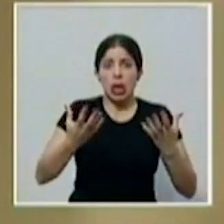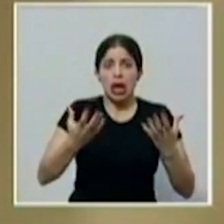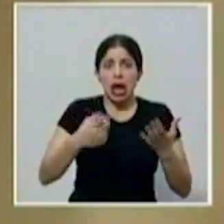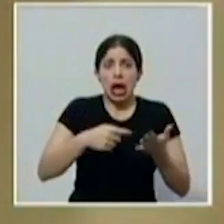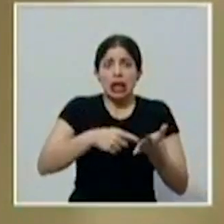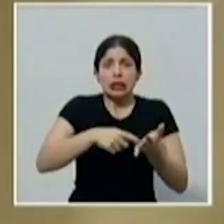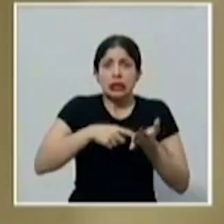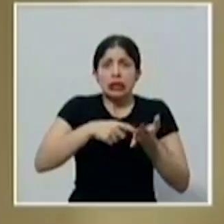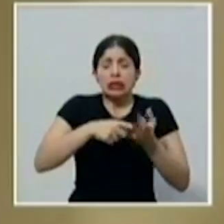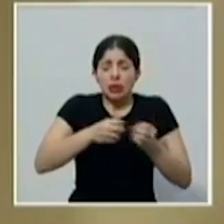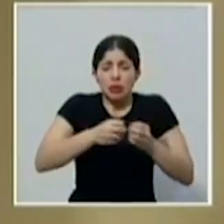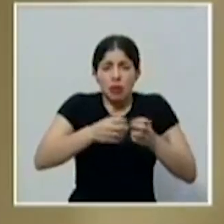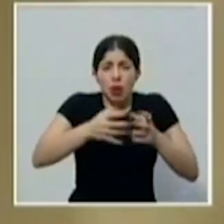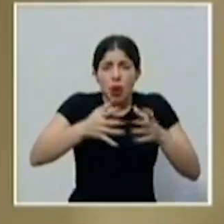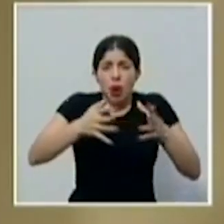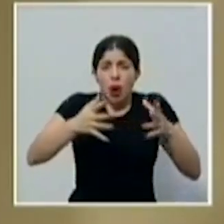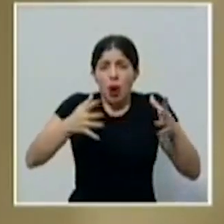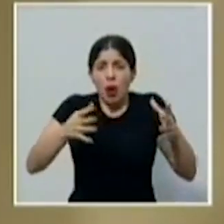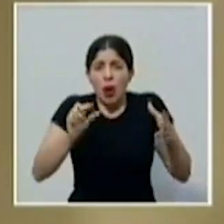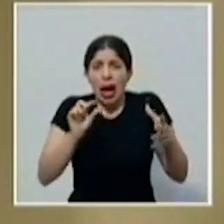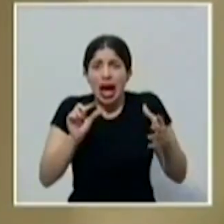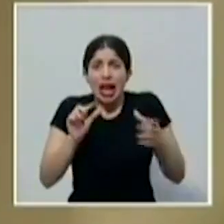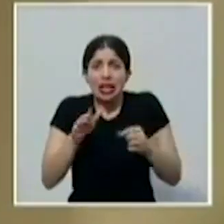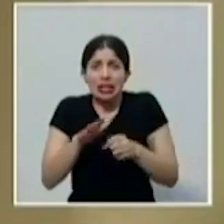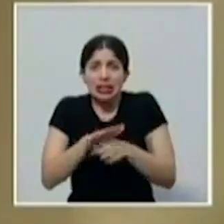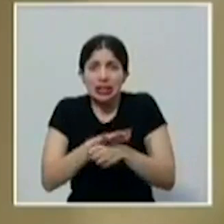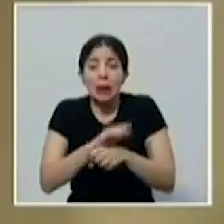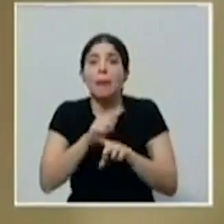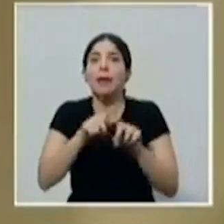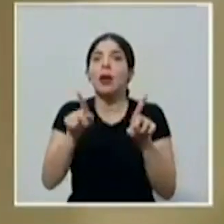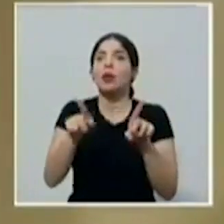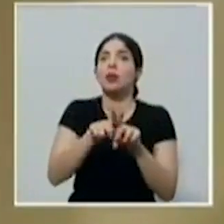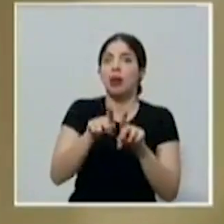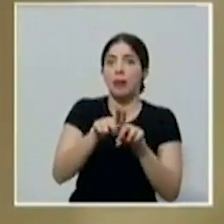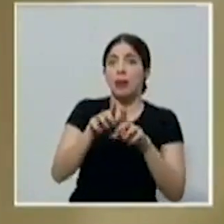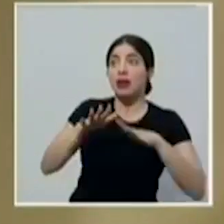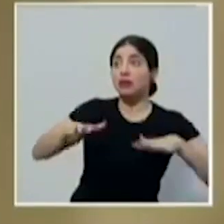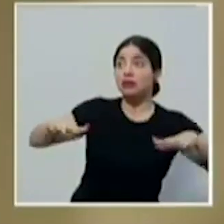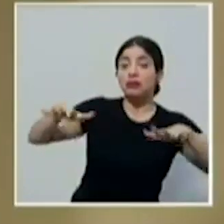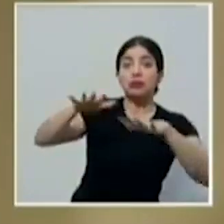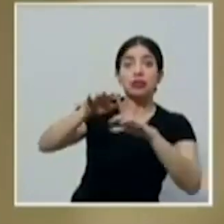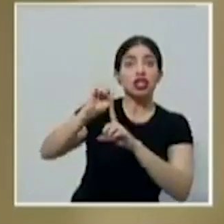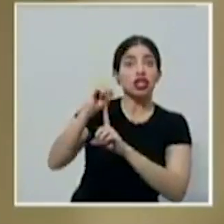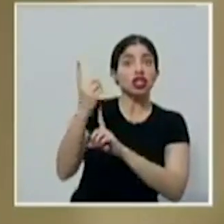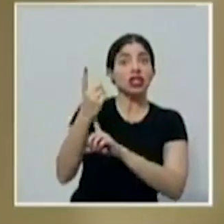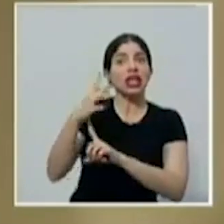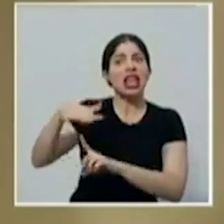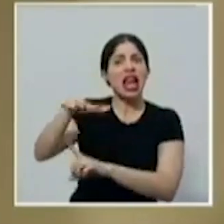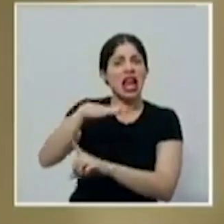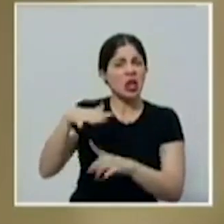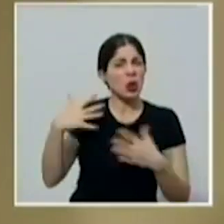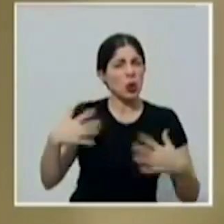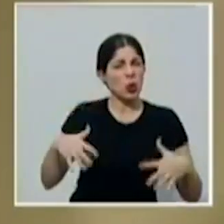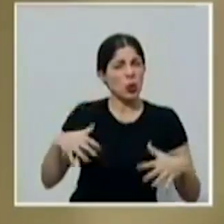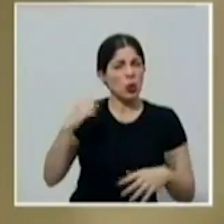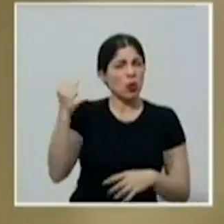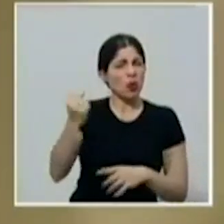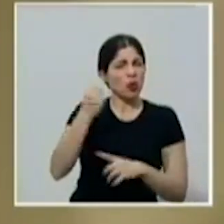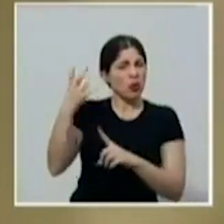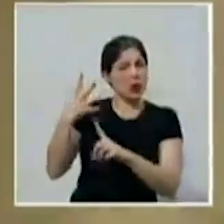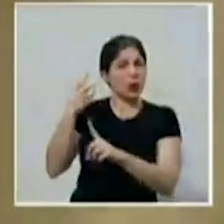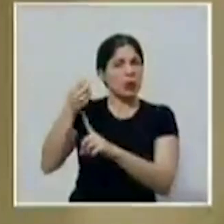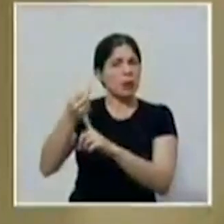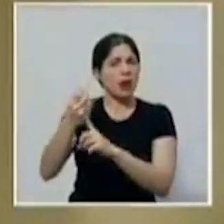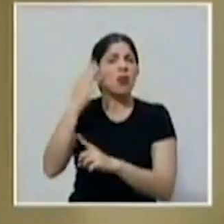demanda acelerada, sino que fundamentalmente la sociedad general ha visto los tremendos impactos de esta